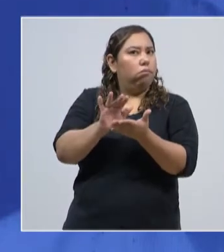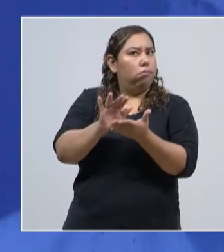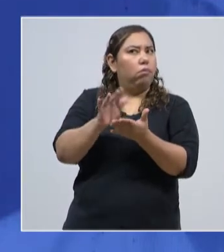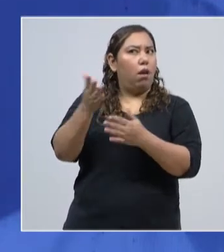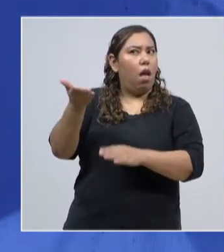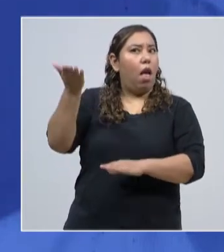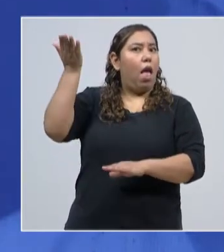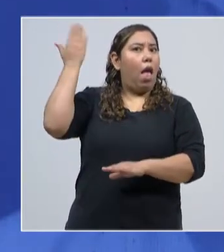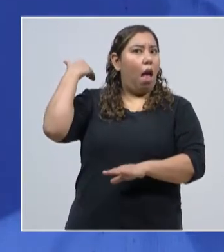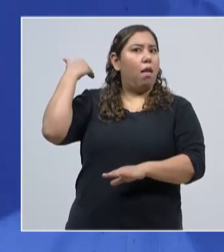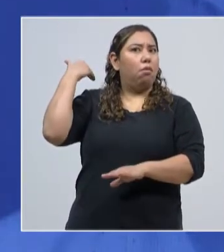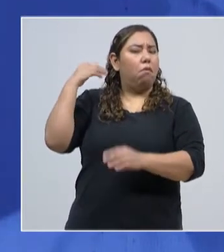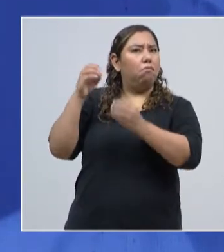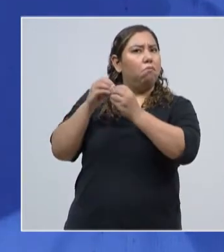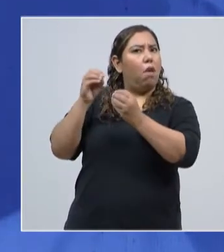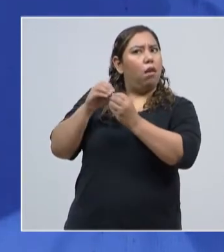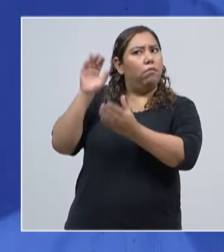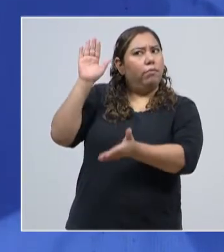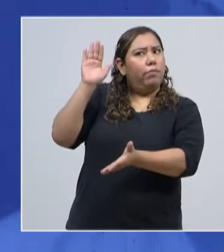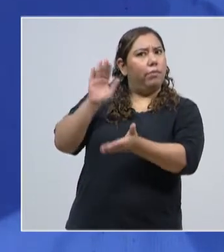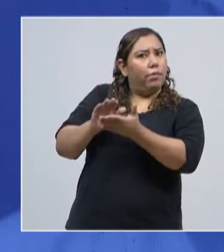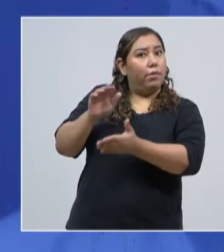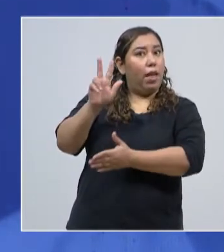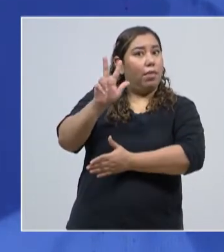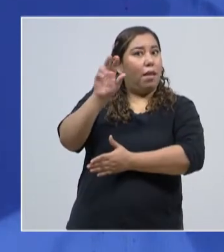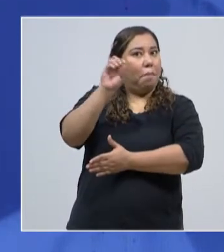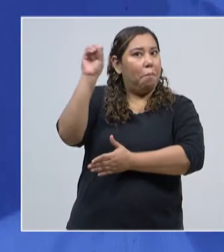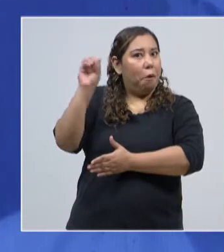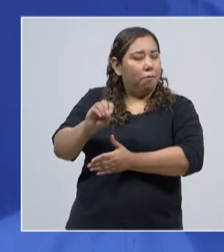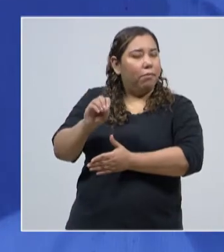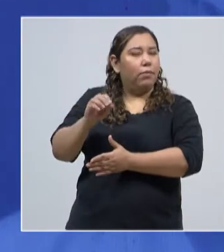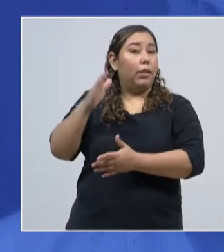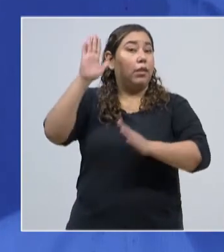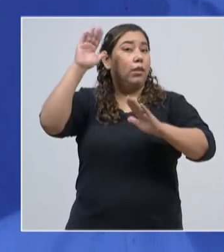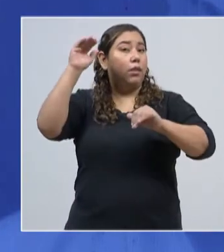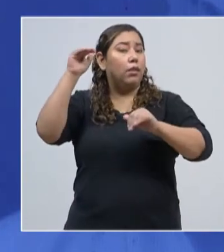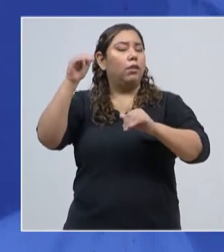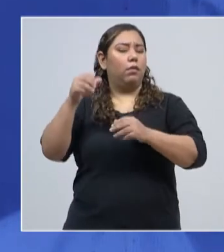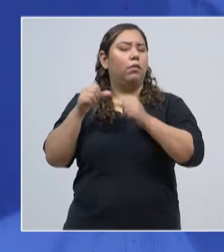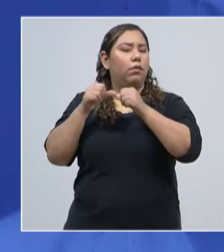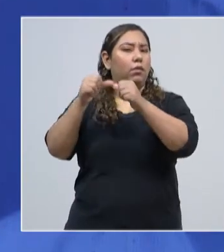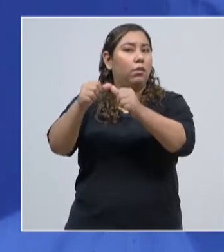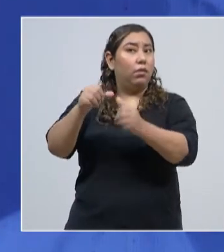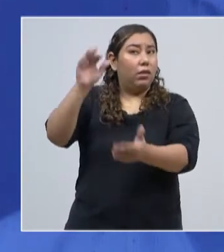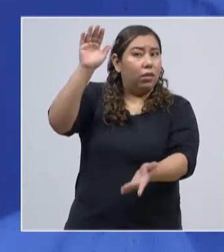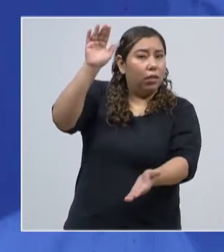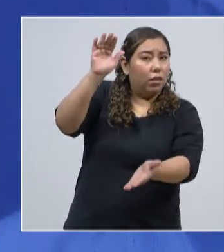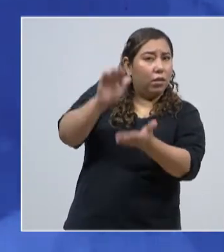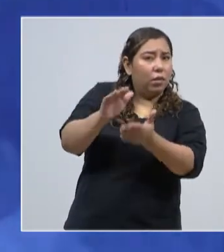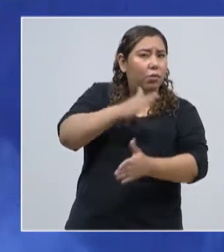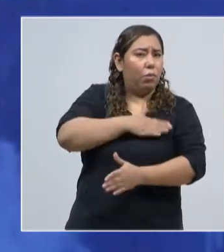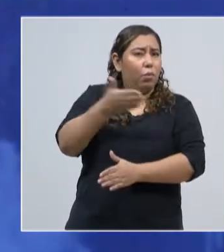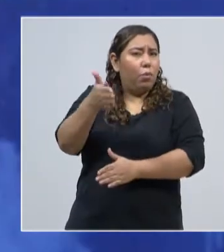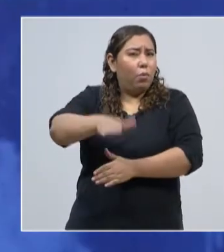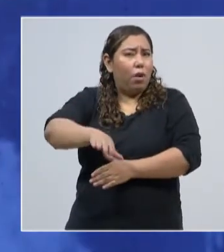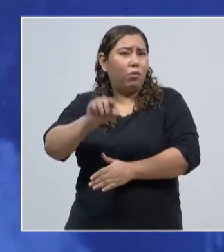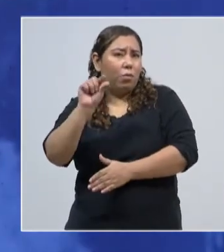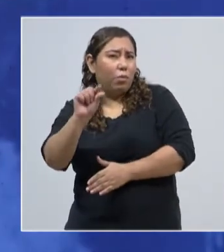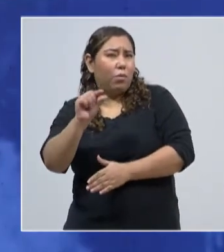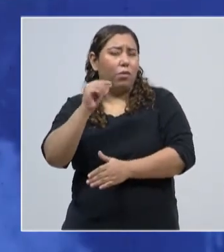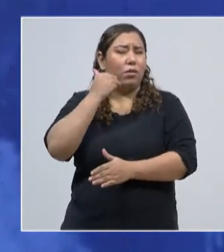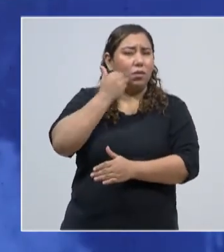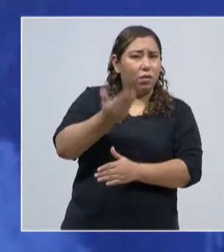abajo de 3%. Esperemos que disminuya esta tasa de letalidad. Y continuamos viendo y